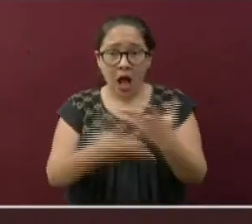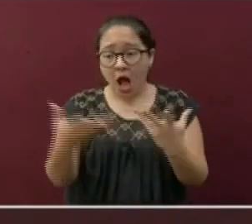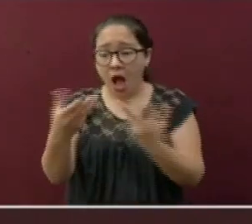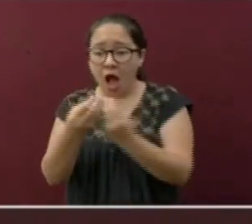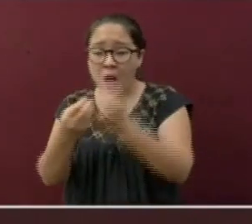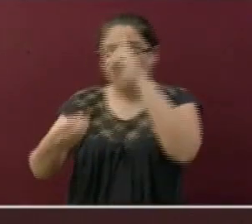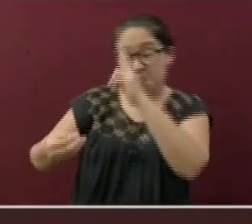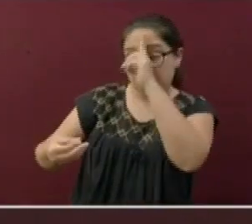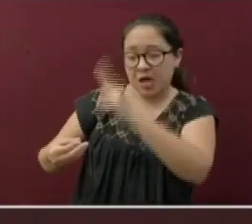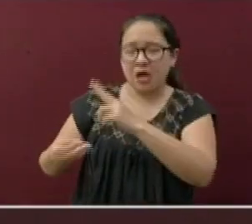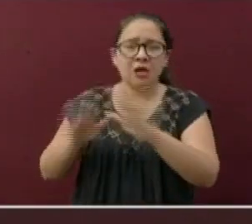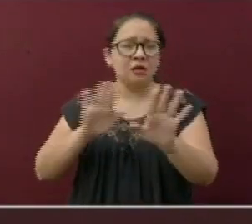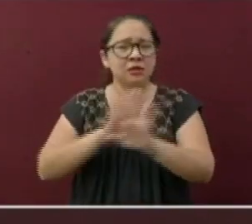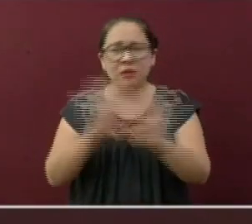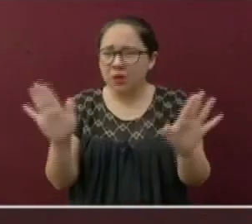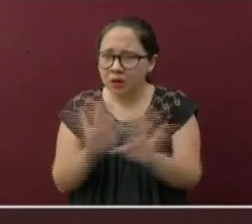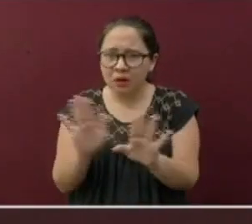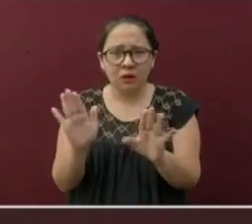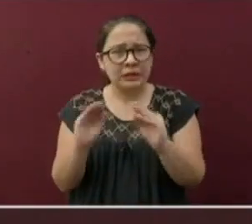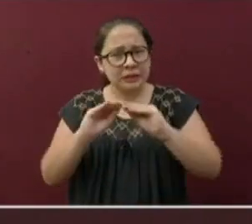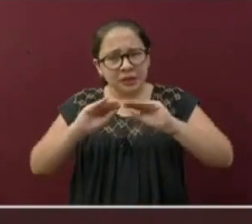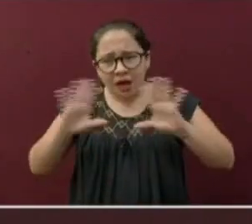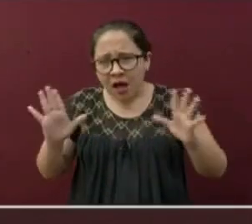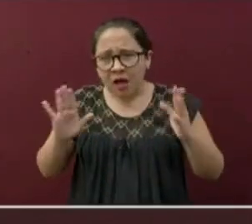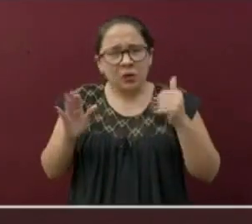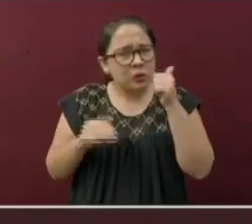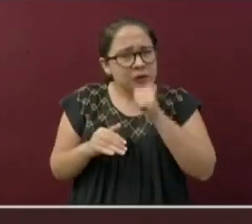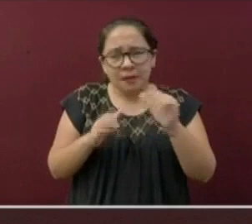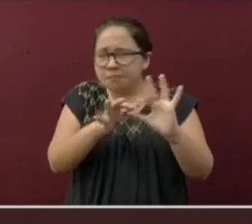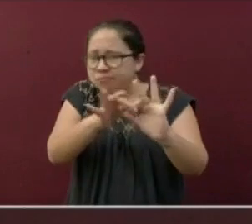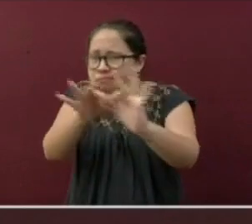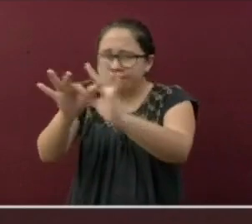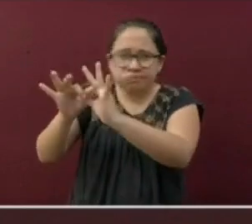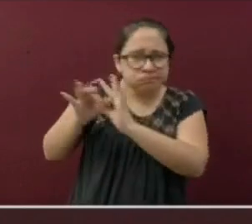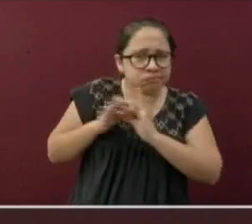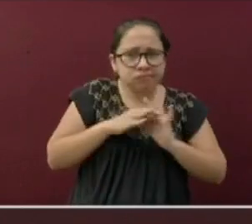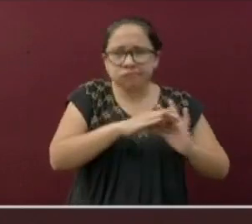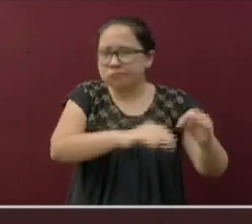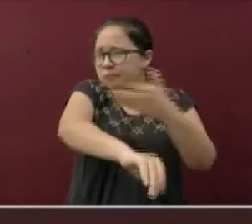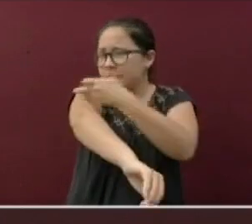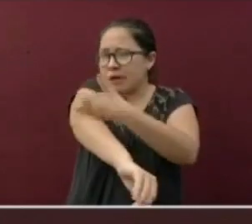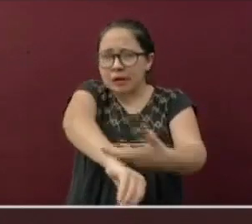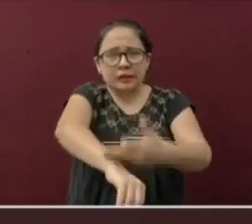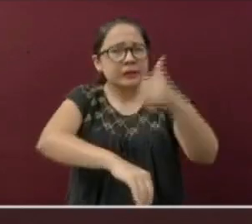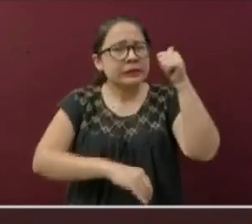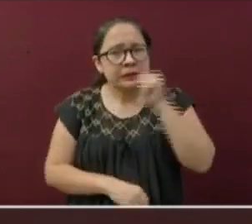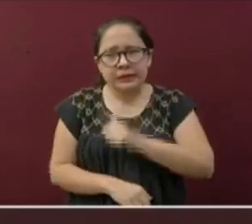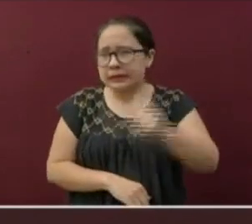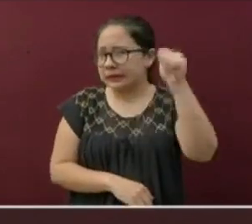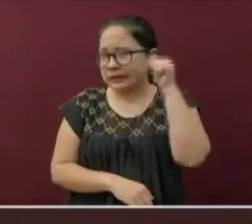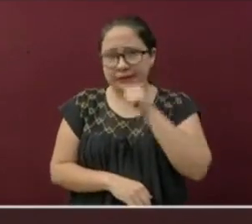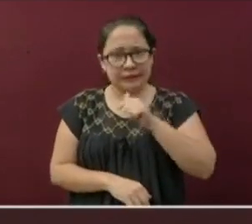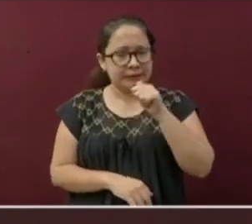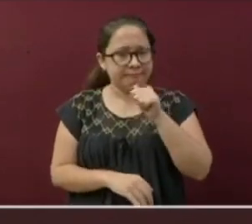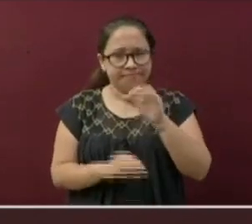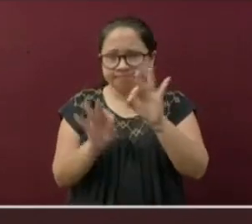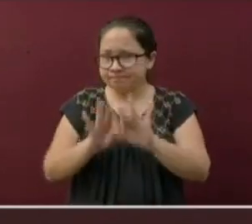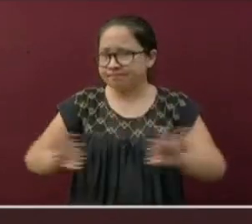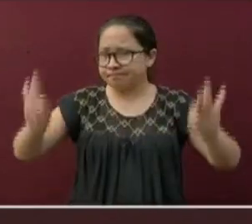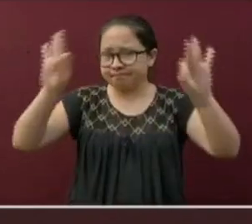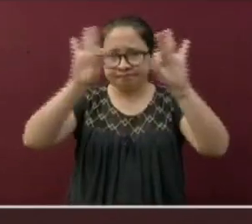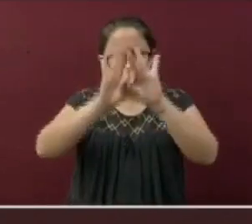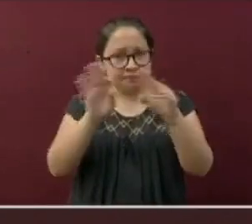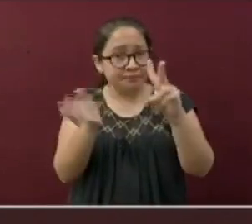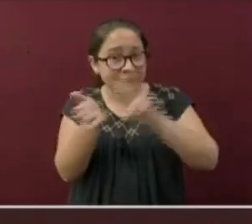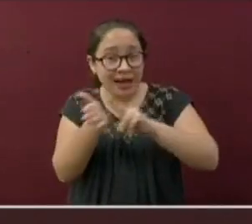Al contrario, la unión familiar siempre, pero siempre debe prevalecer ante todas las circunstancias.